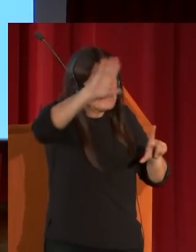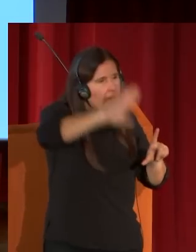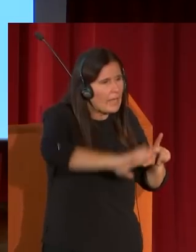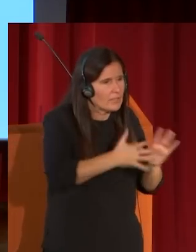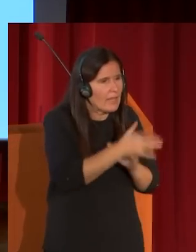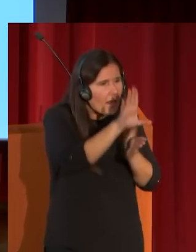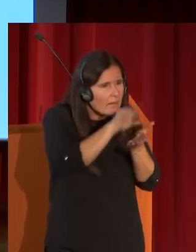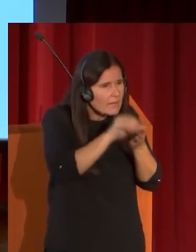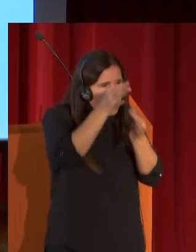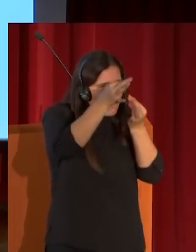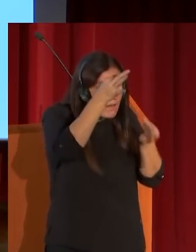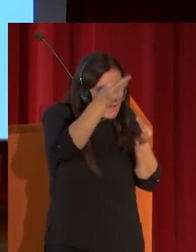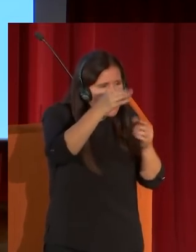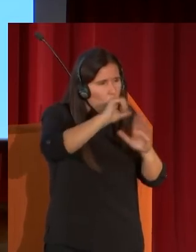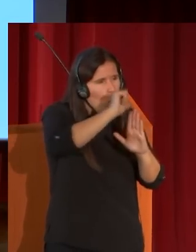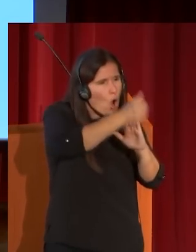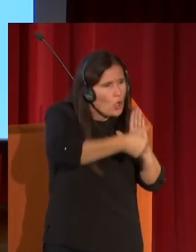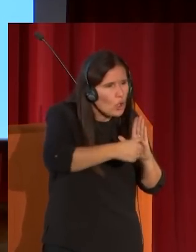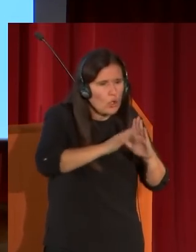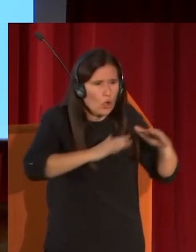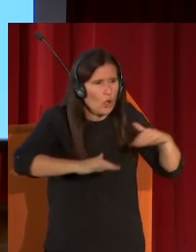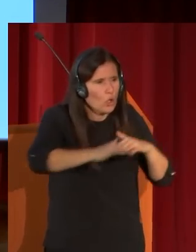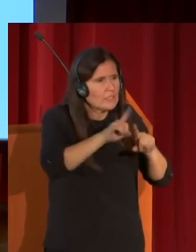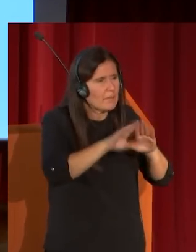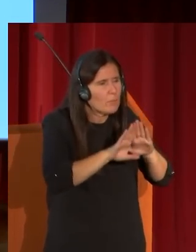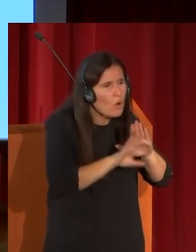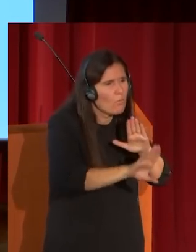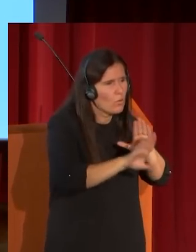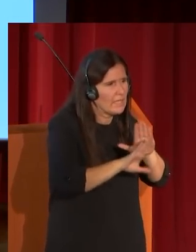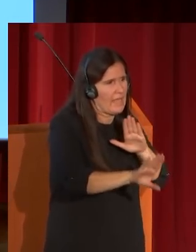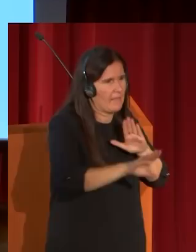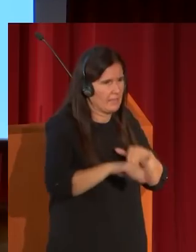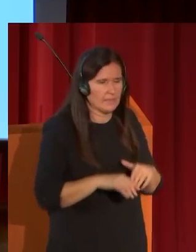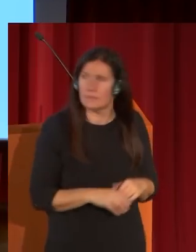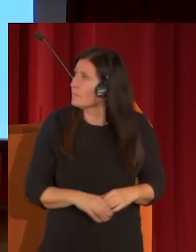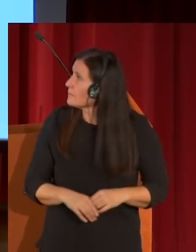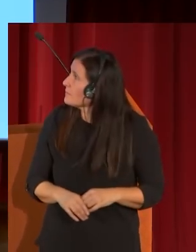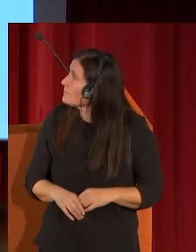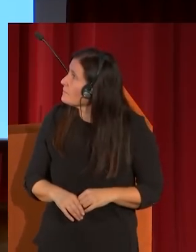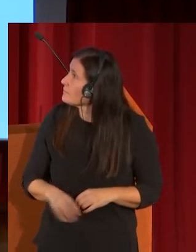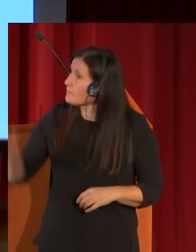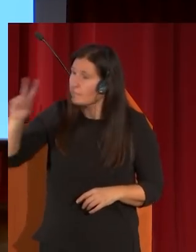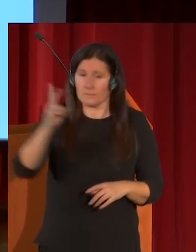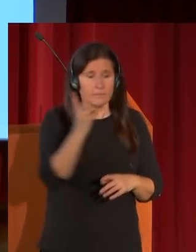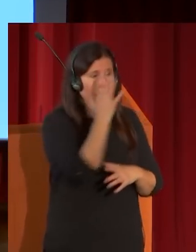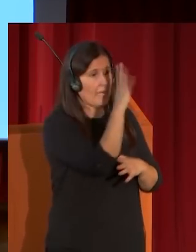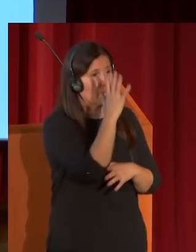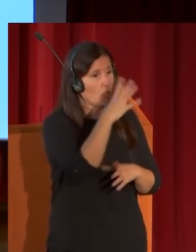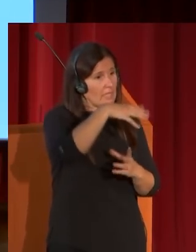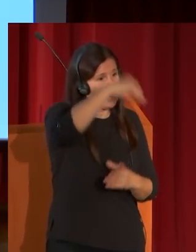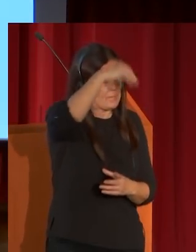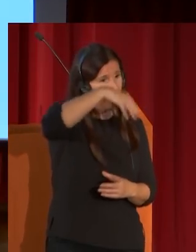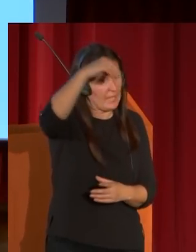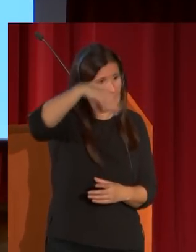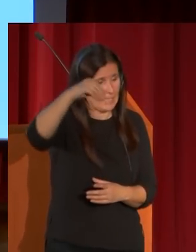los contornos y también las profundidades relativas fíjense también como aquí el motivo de los cipreses cortados por el borde